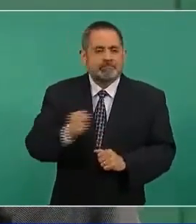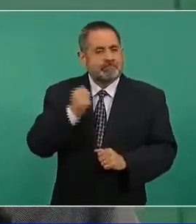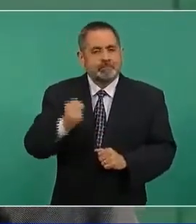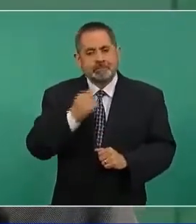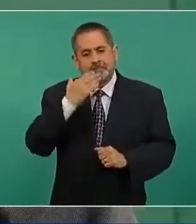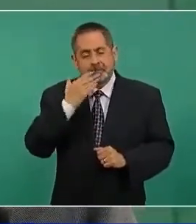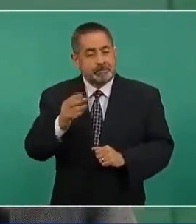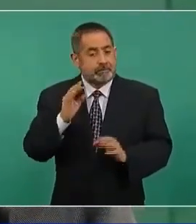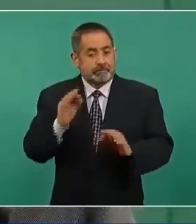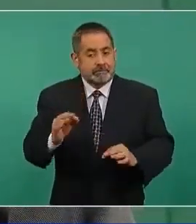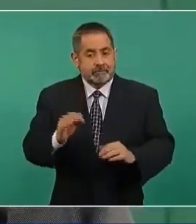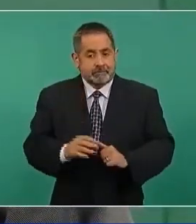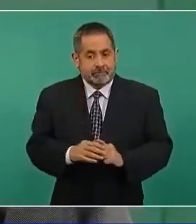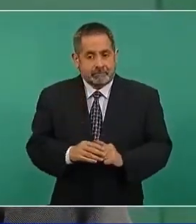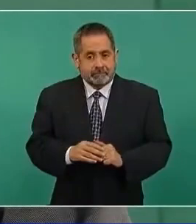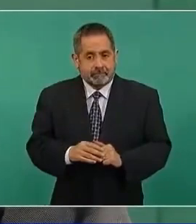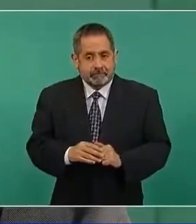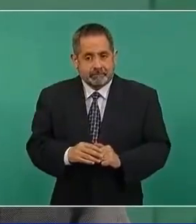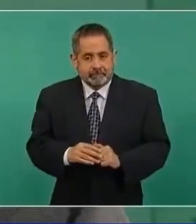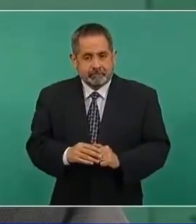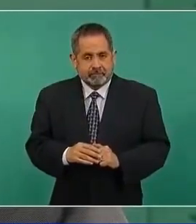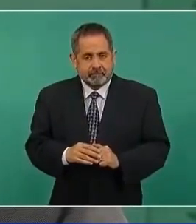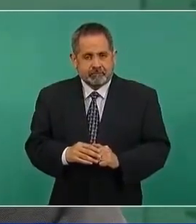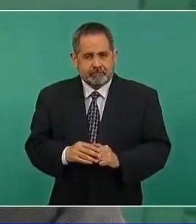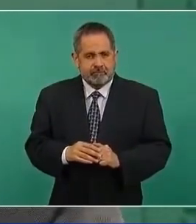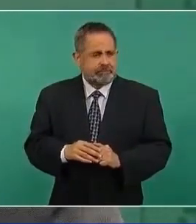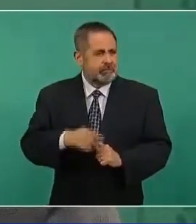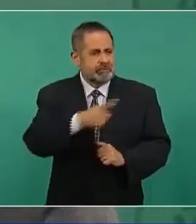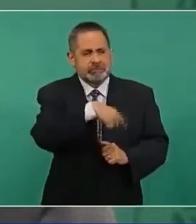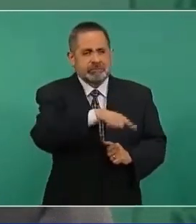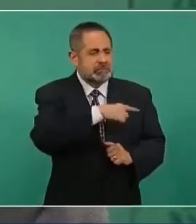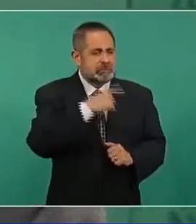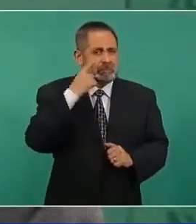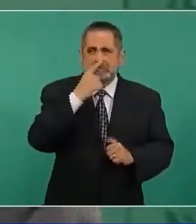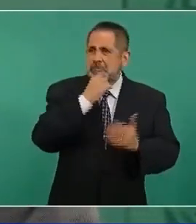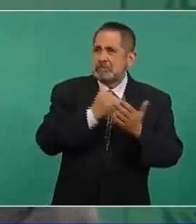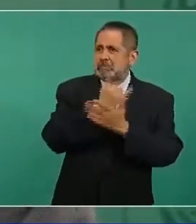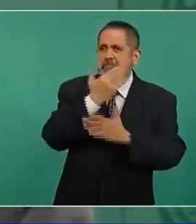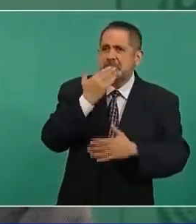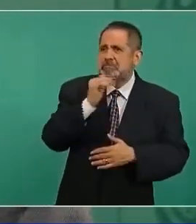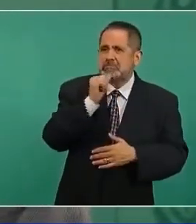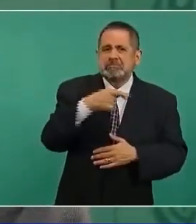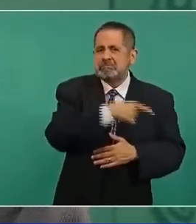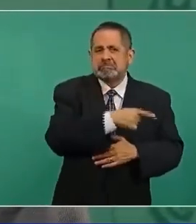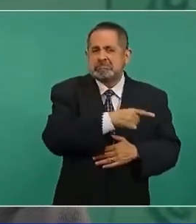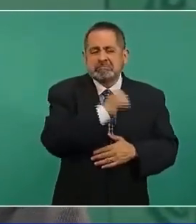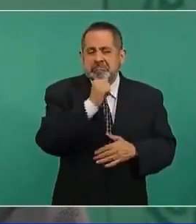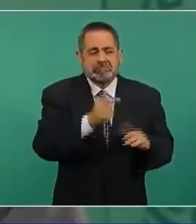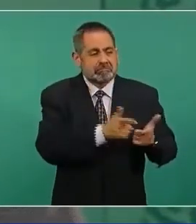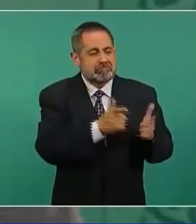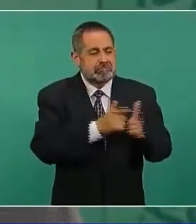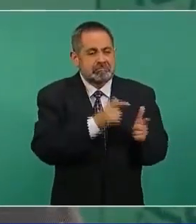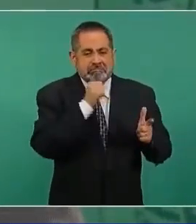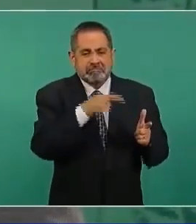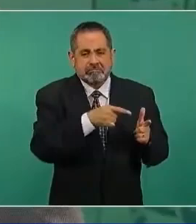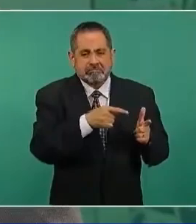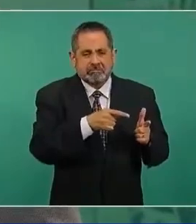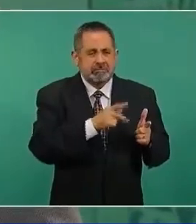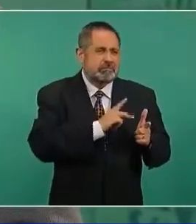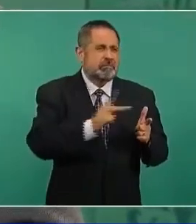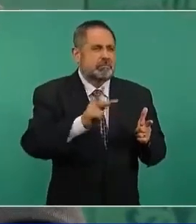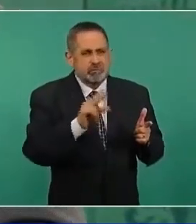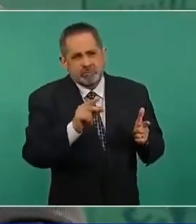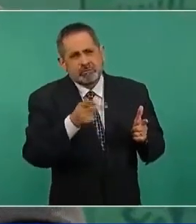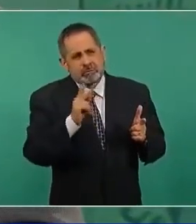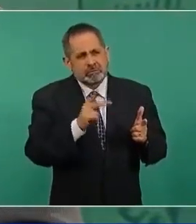son antidemocráticos, no todos, pero sí